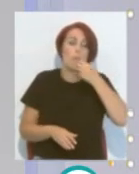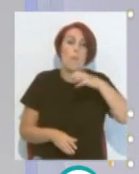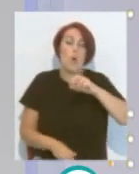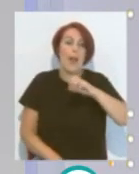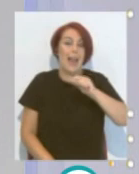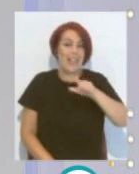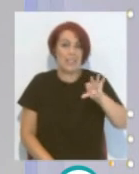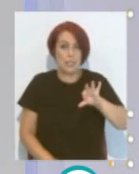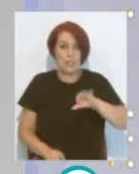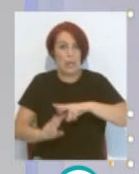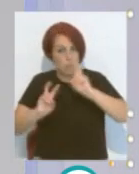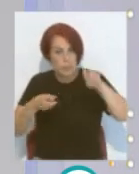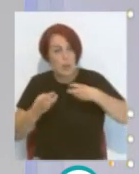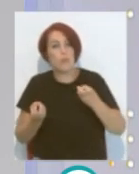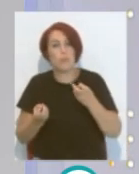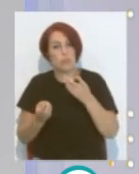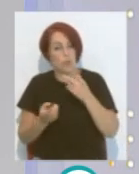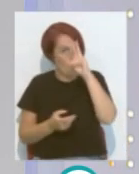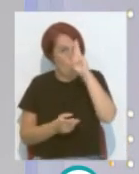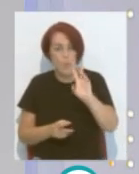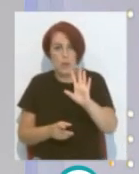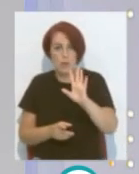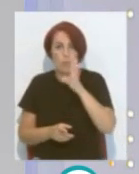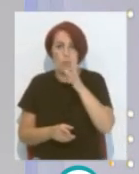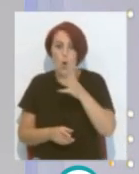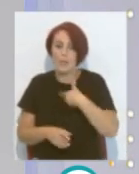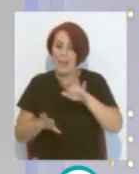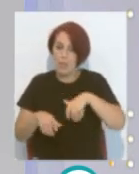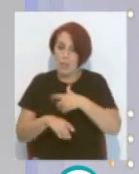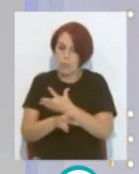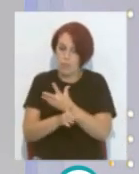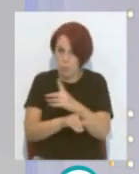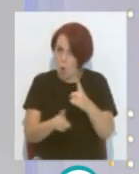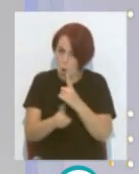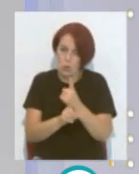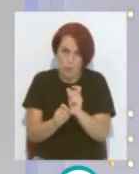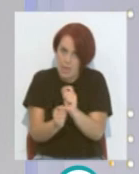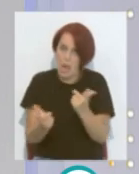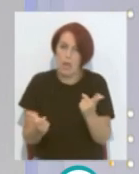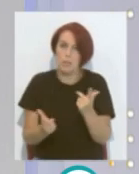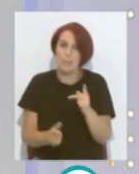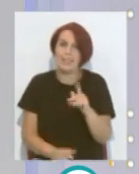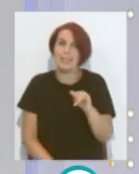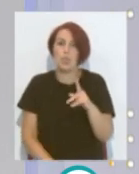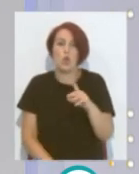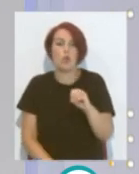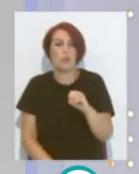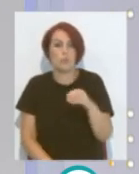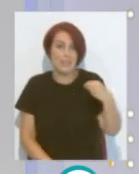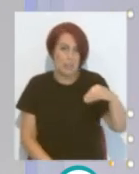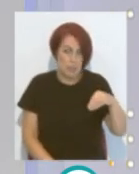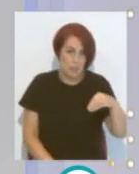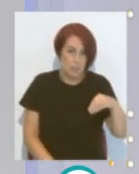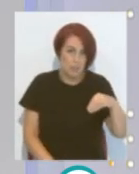renovado Van a estar El próximo sábado Frente al Cádiz Quico Es el presidente Perdón El